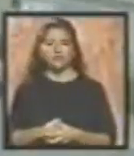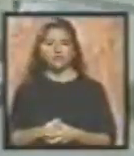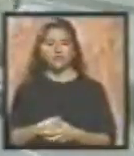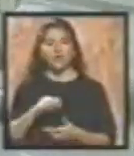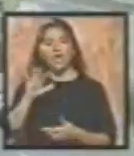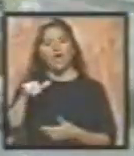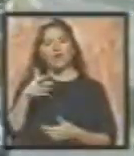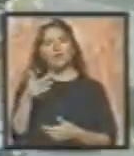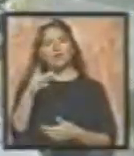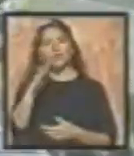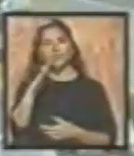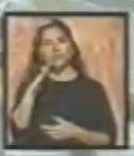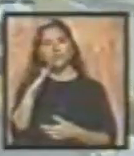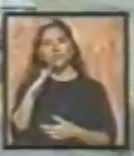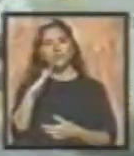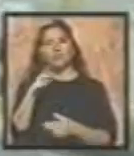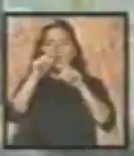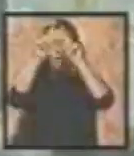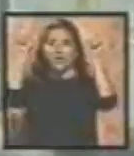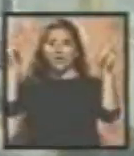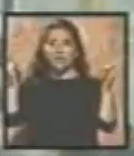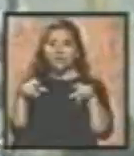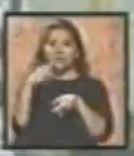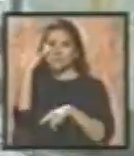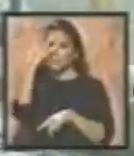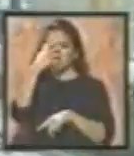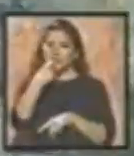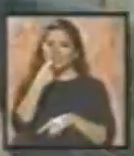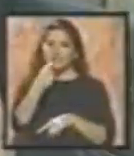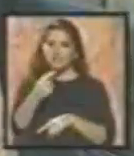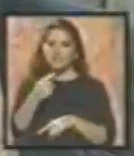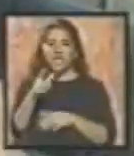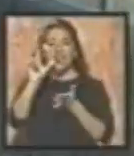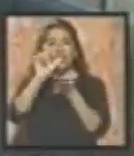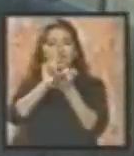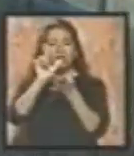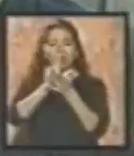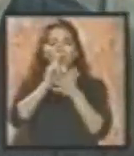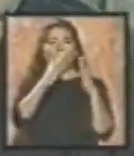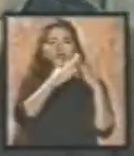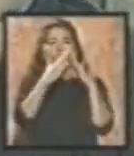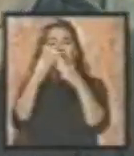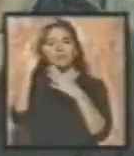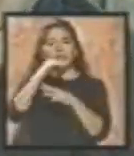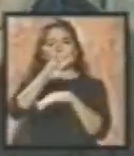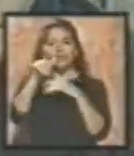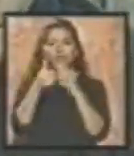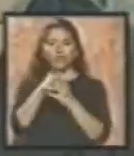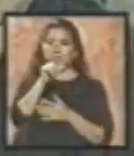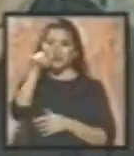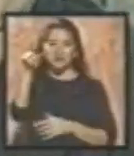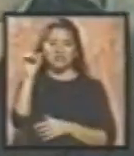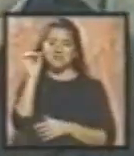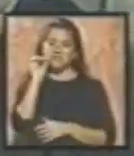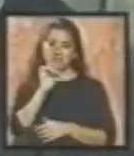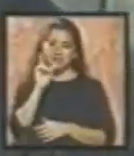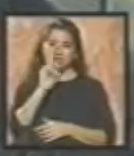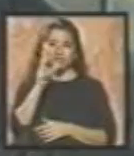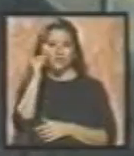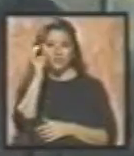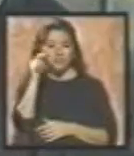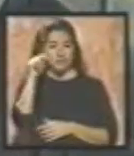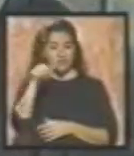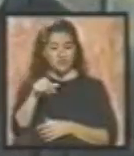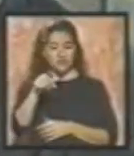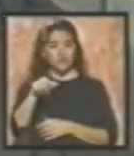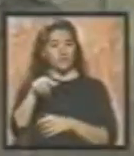Hay unos carteles muy bonitos que dicen Lima, una ciudad para todos. Definitivamente esa es la peor mentira que yo he escuchado porque esta ciudad no es